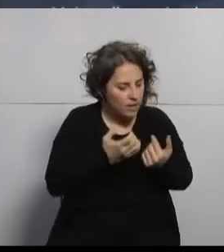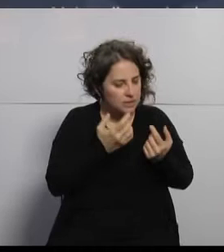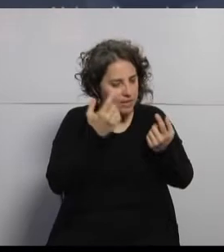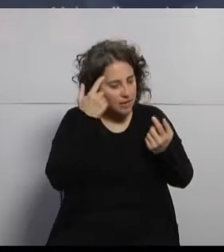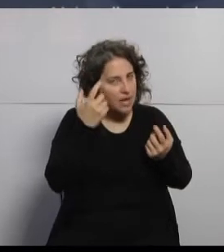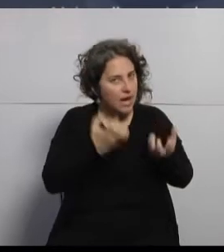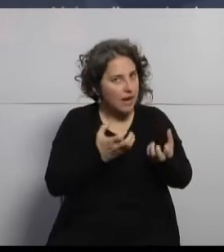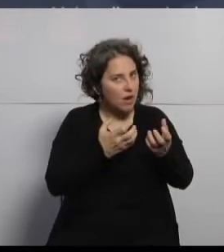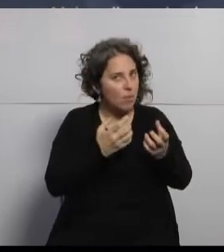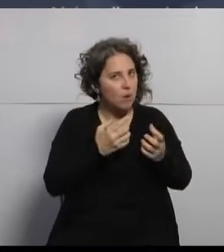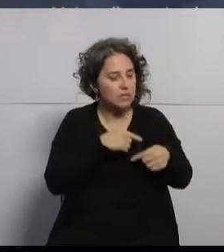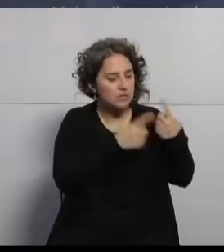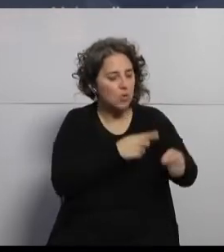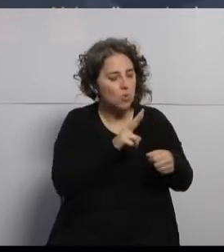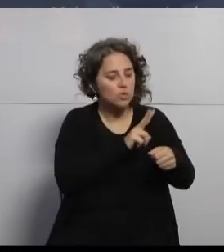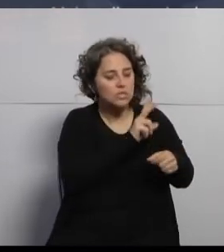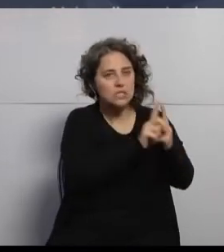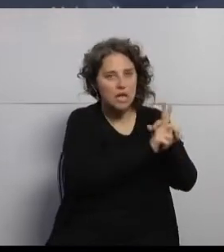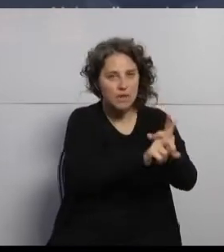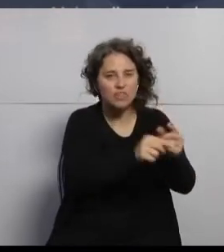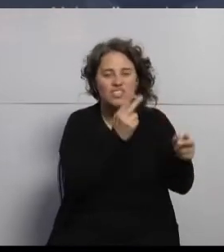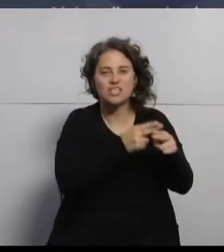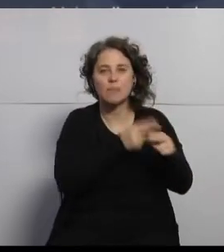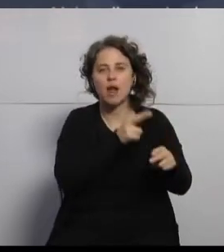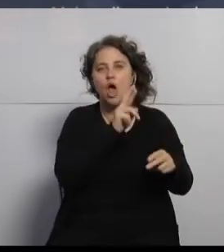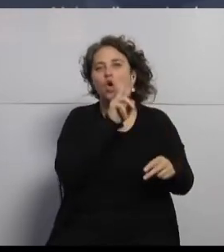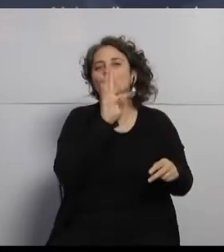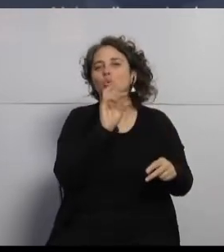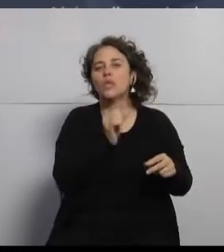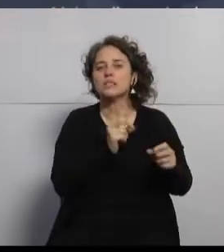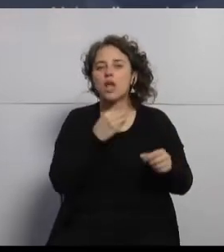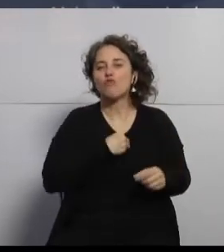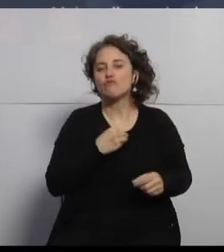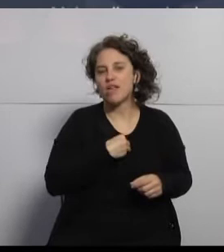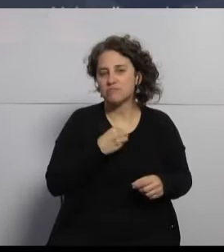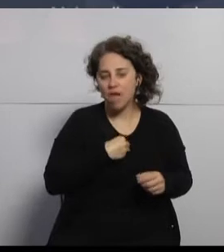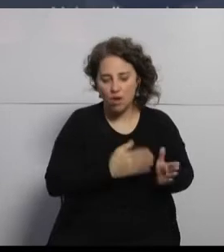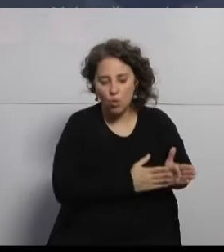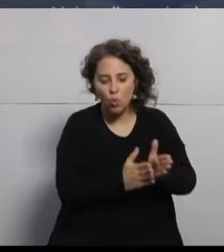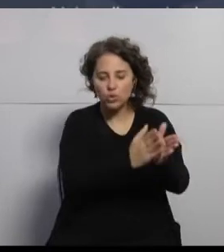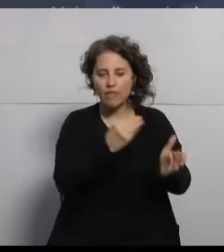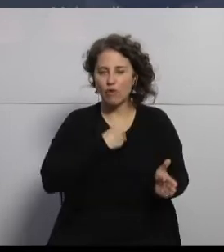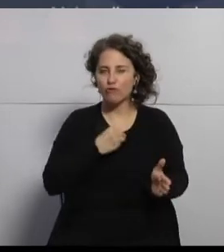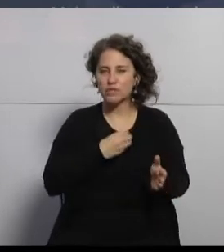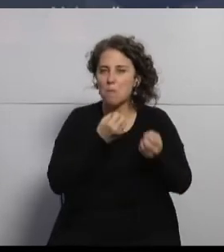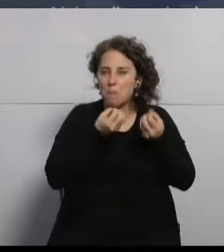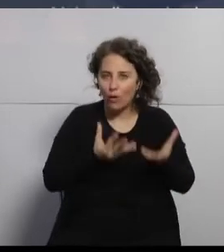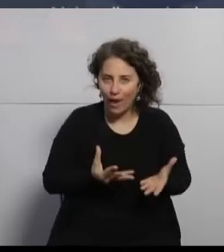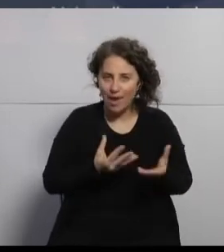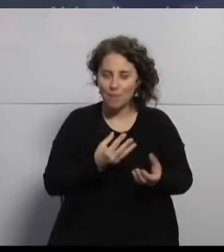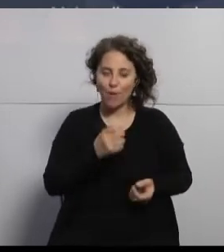hecho, hoy en día lo llaman rutas de confianza. La razón por la que le llaman rutas de confianza es porque el paciente